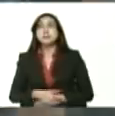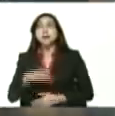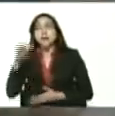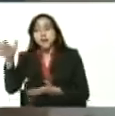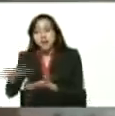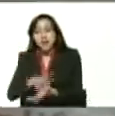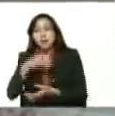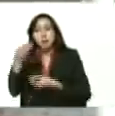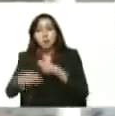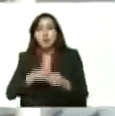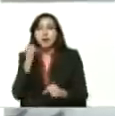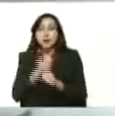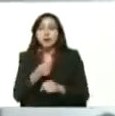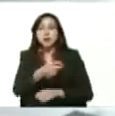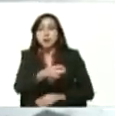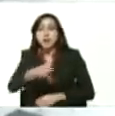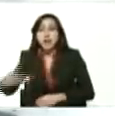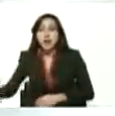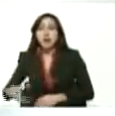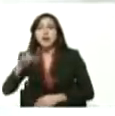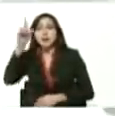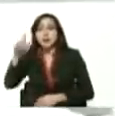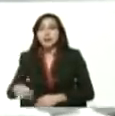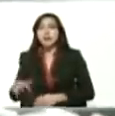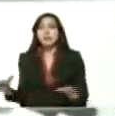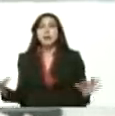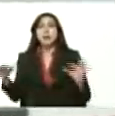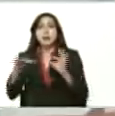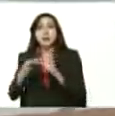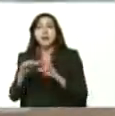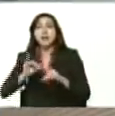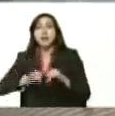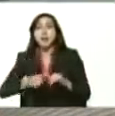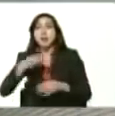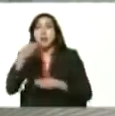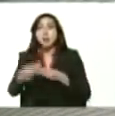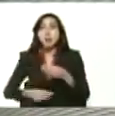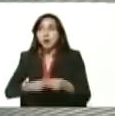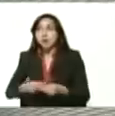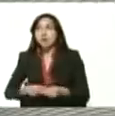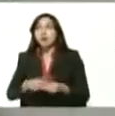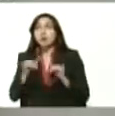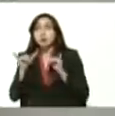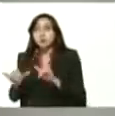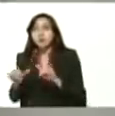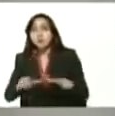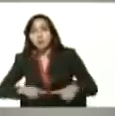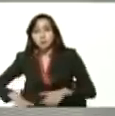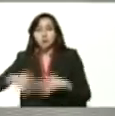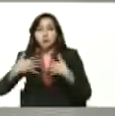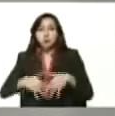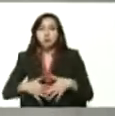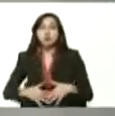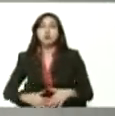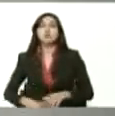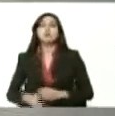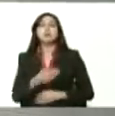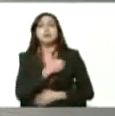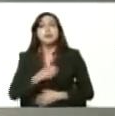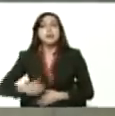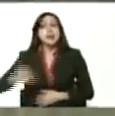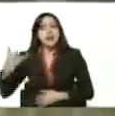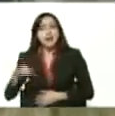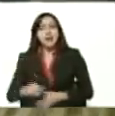de arroz y la alianza estratégica y el ingeniero gerente de la planta Uriel Pérez presidente hay dos componentes